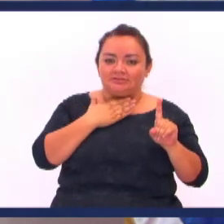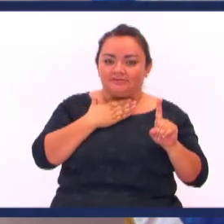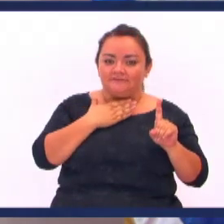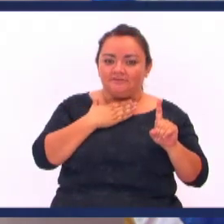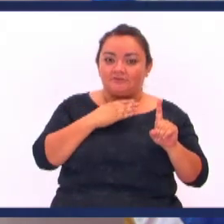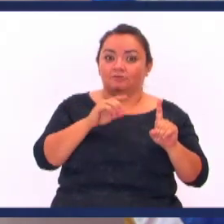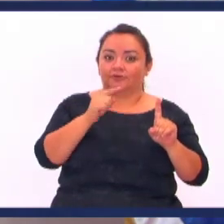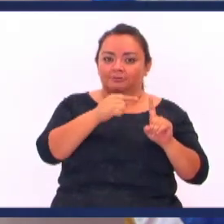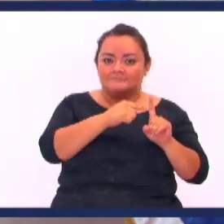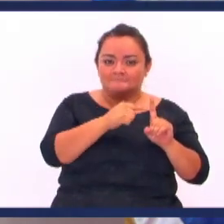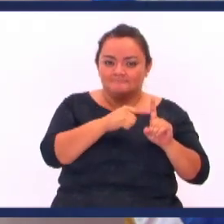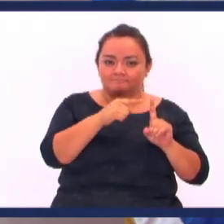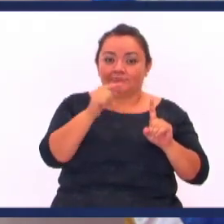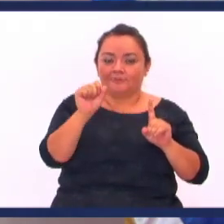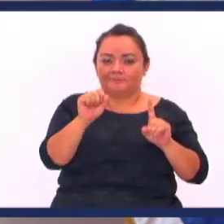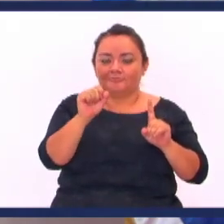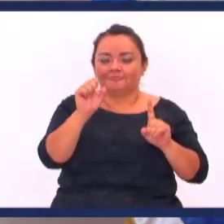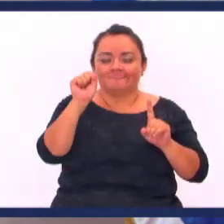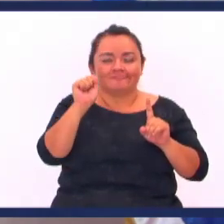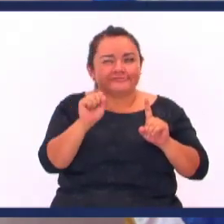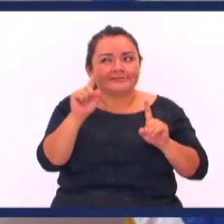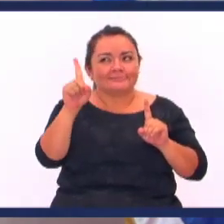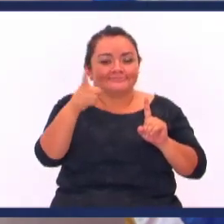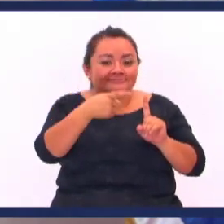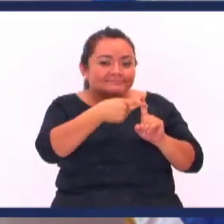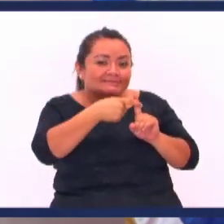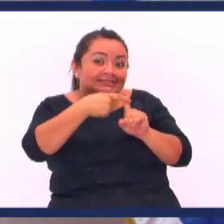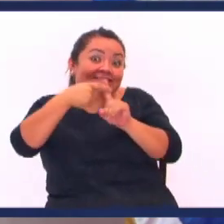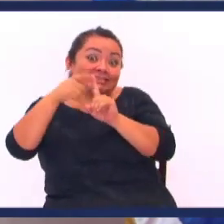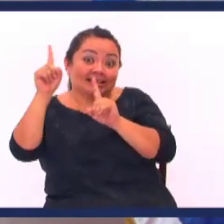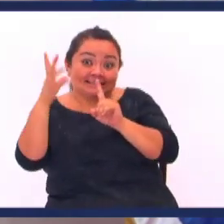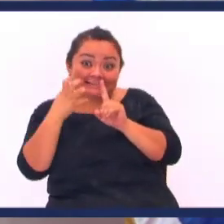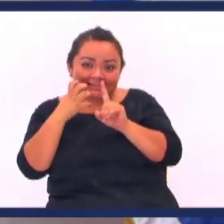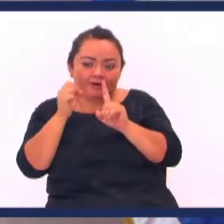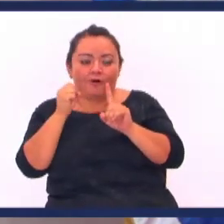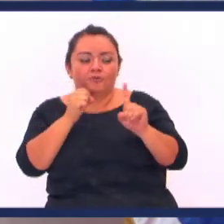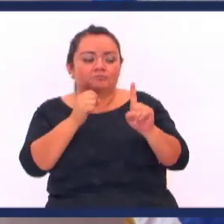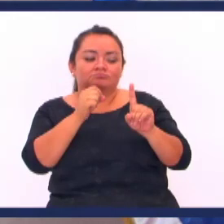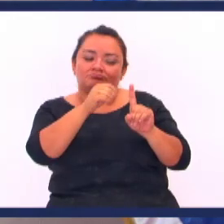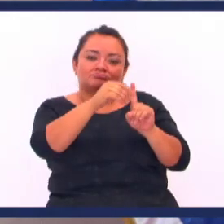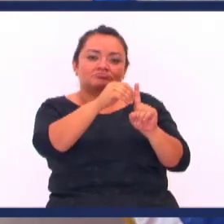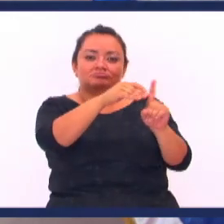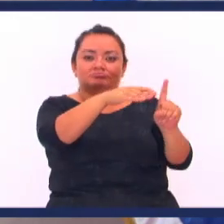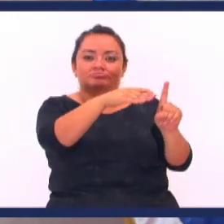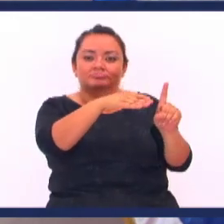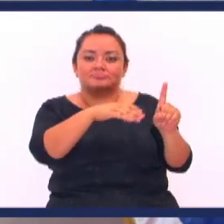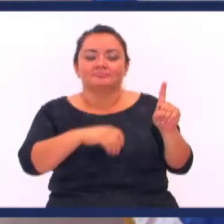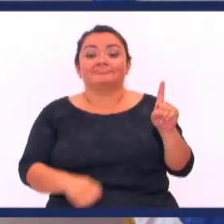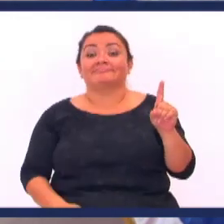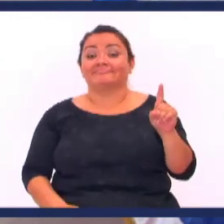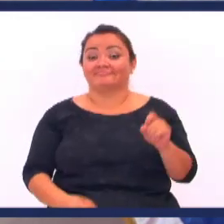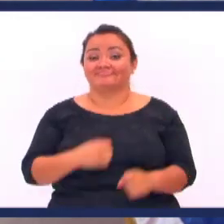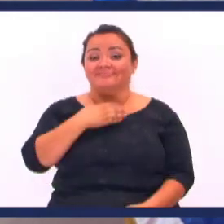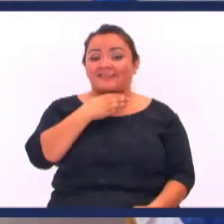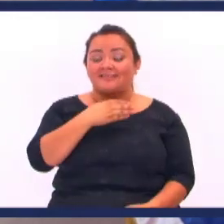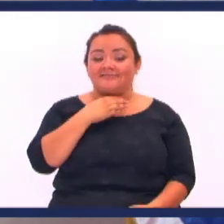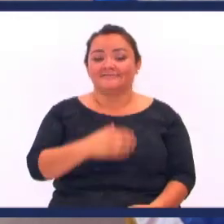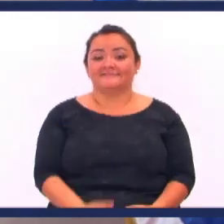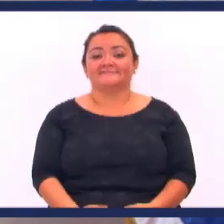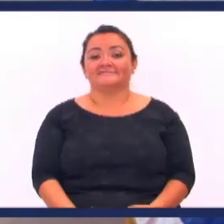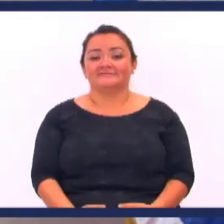O puede ser Para que vengas O puede ser Para que entiendas Que él no te ha escogido Aún Estas son palabras fuertes